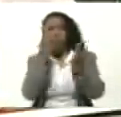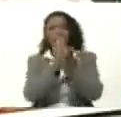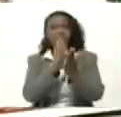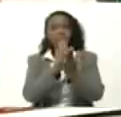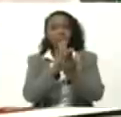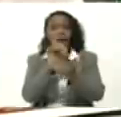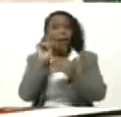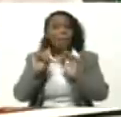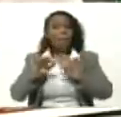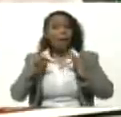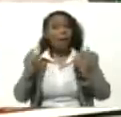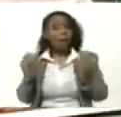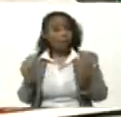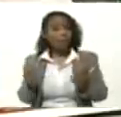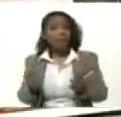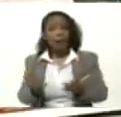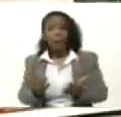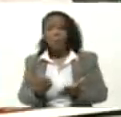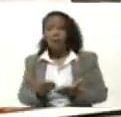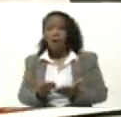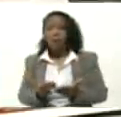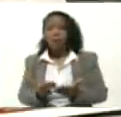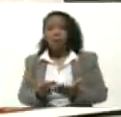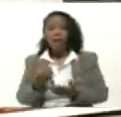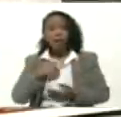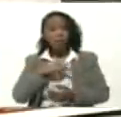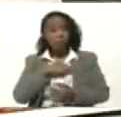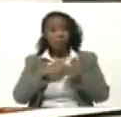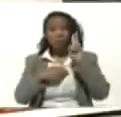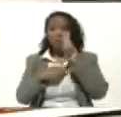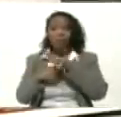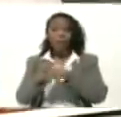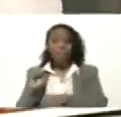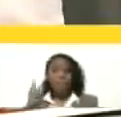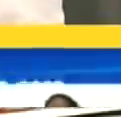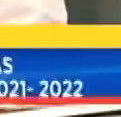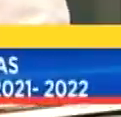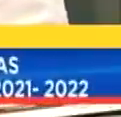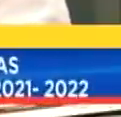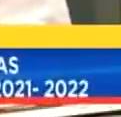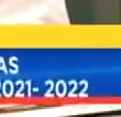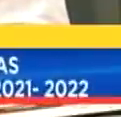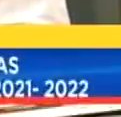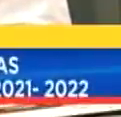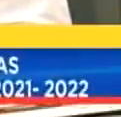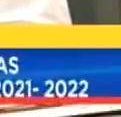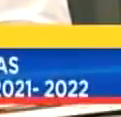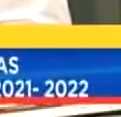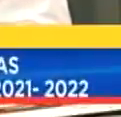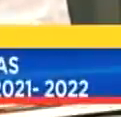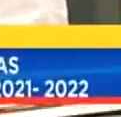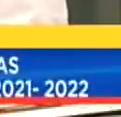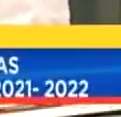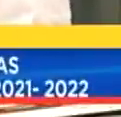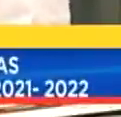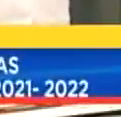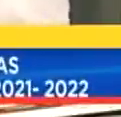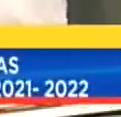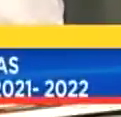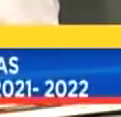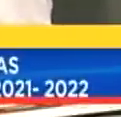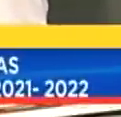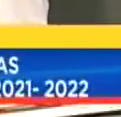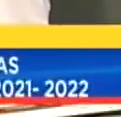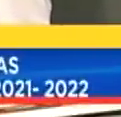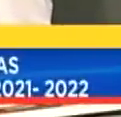Una Pandemia Y Hemos Considerado El primer Vértice De Bioseguridad Porque Tenemos Los